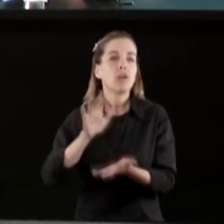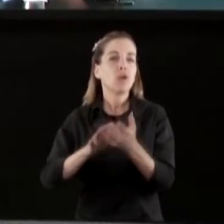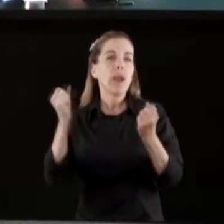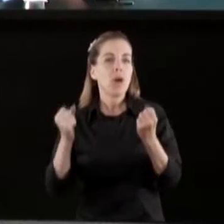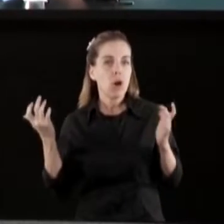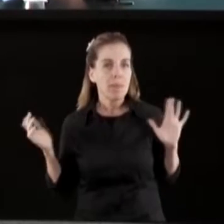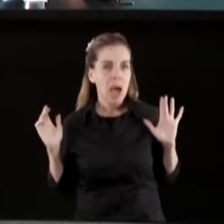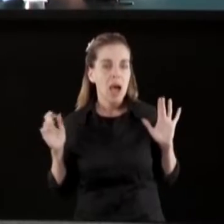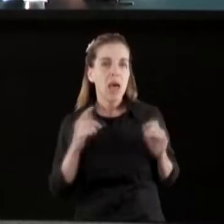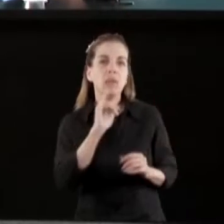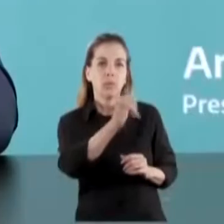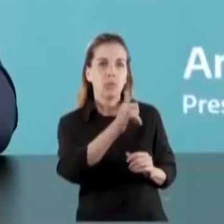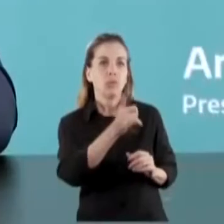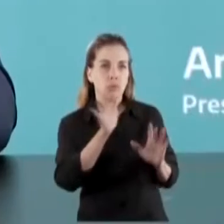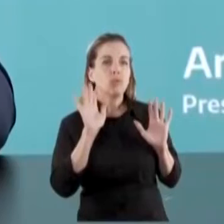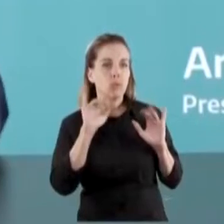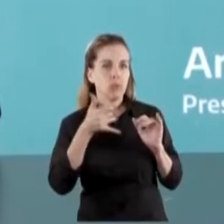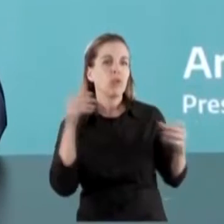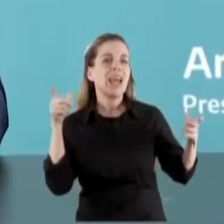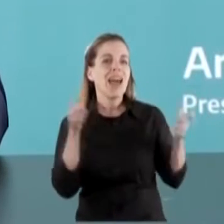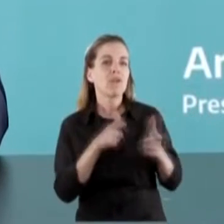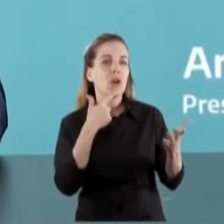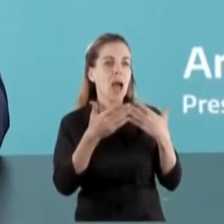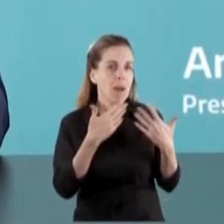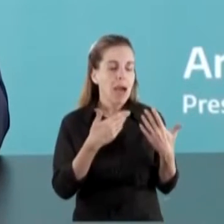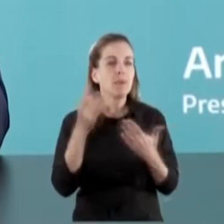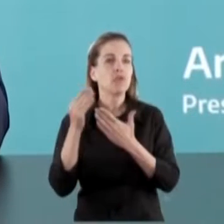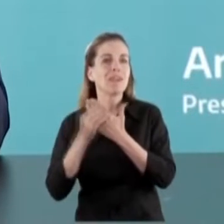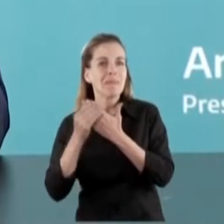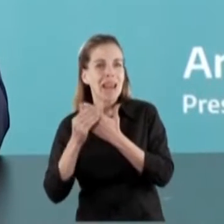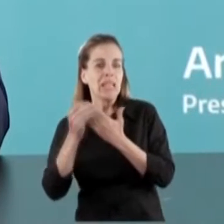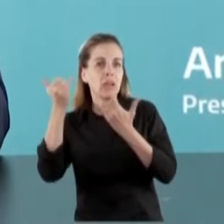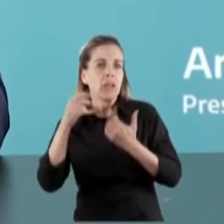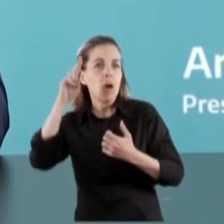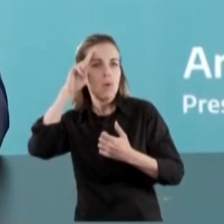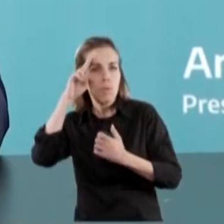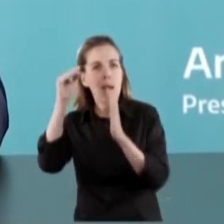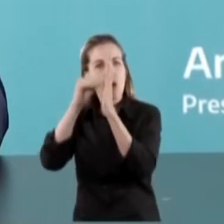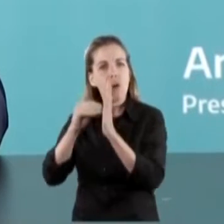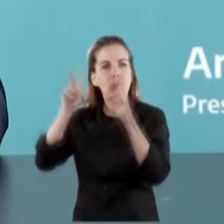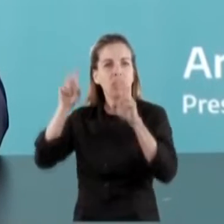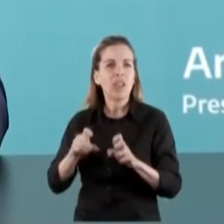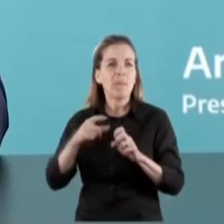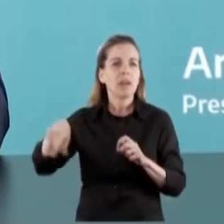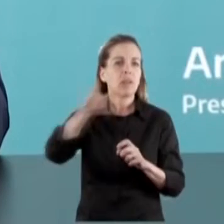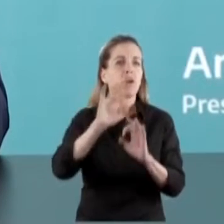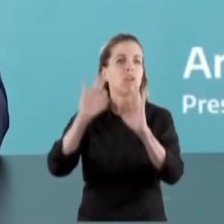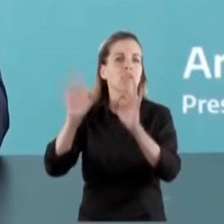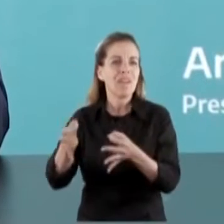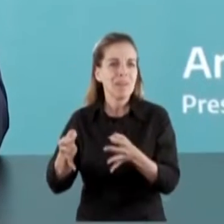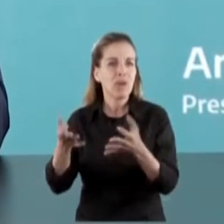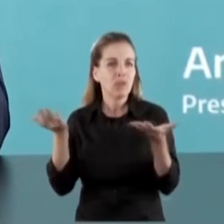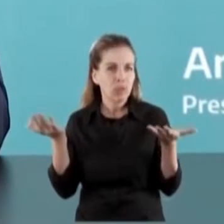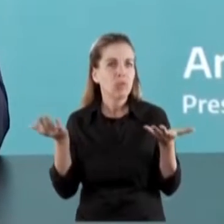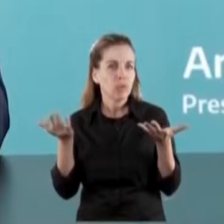Sí, sí, obviamente lo tocamos, el Ministro está con una agenda que todos sabemos, digamos, realmente